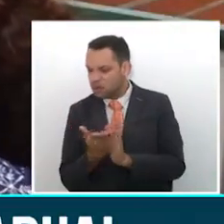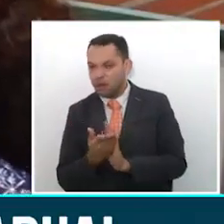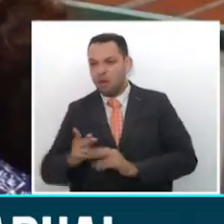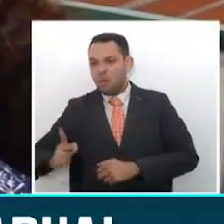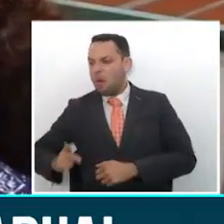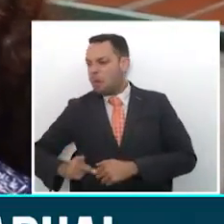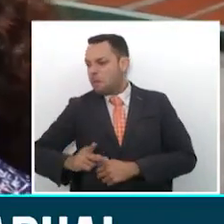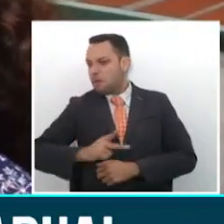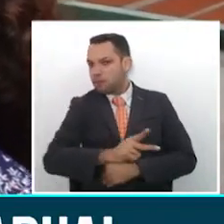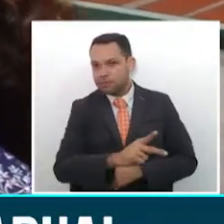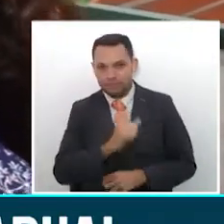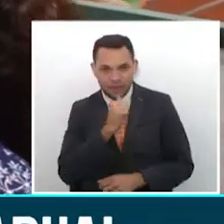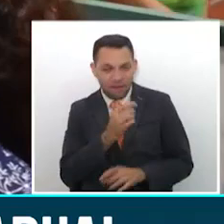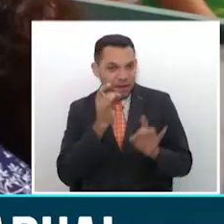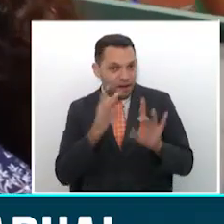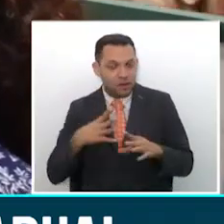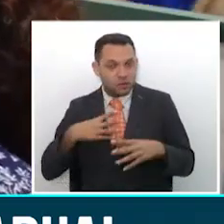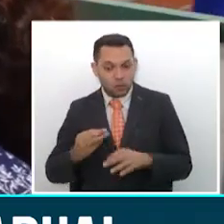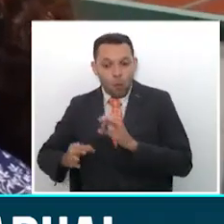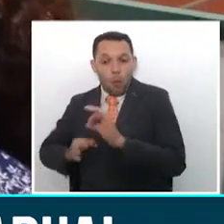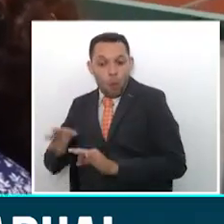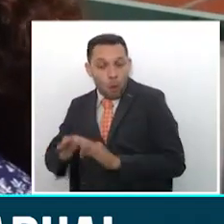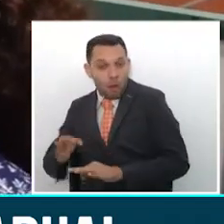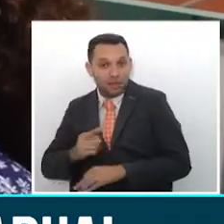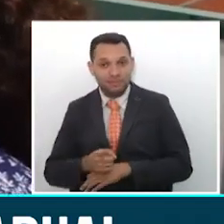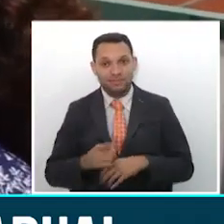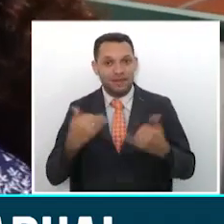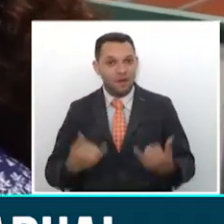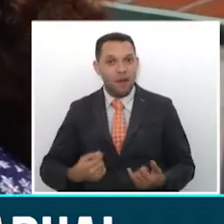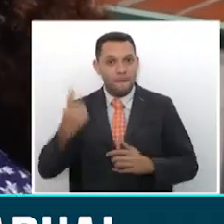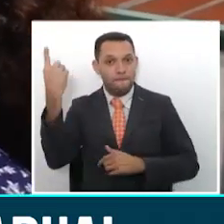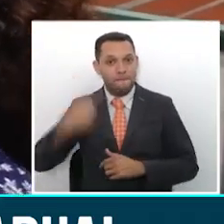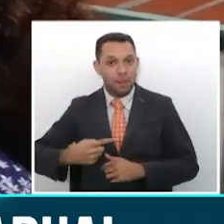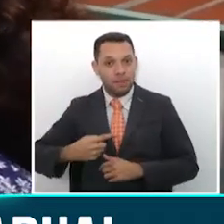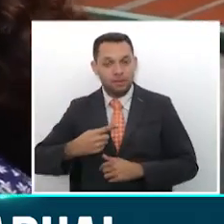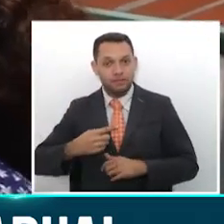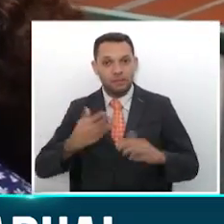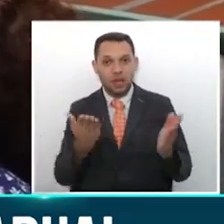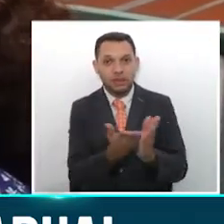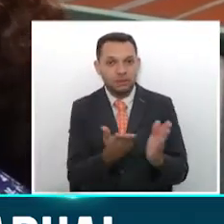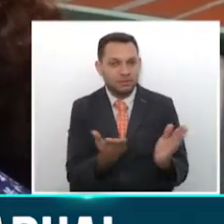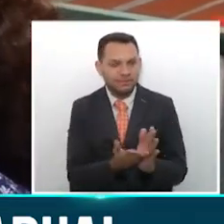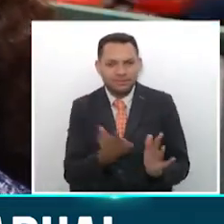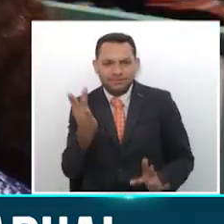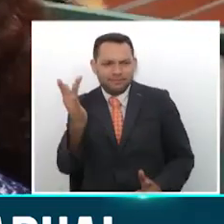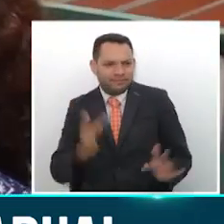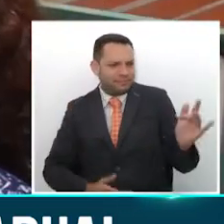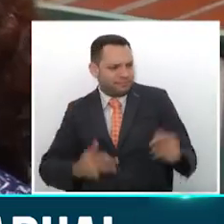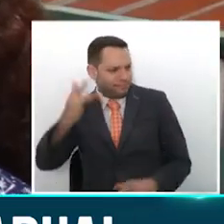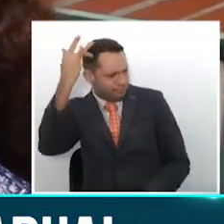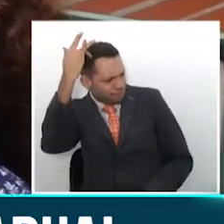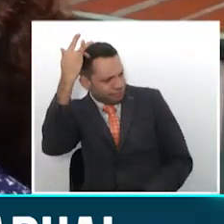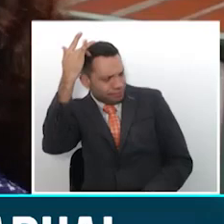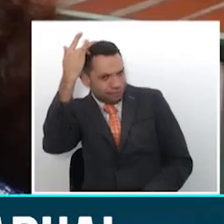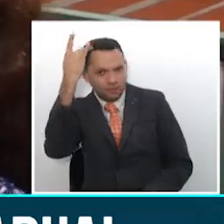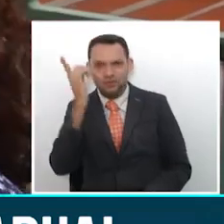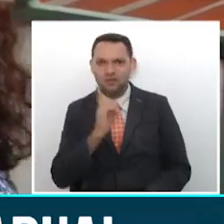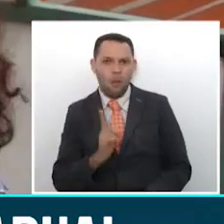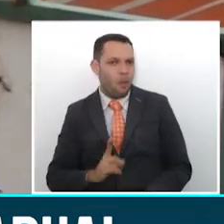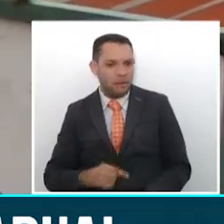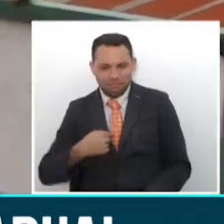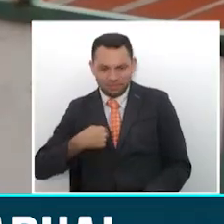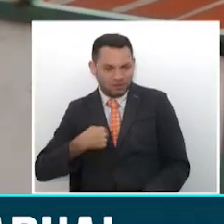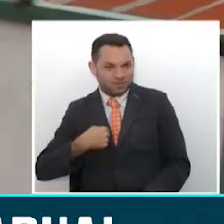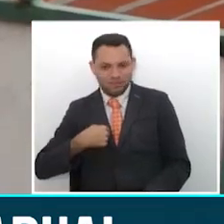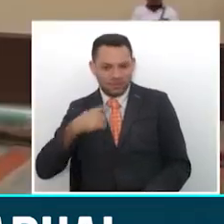infección y ahora salga otra vez con la misma, si me entiende, entonces no es, o sea, para mí no es